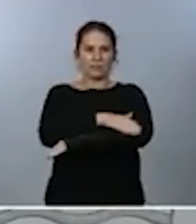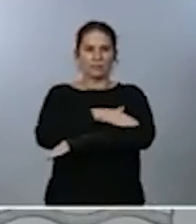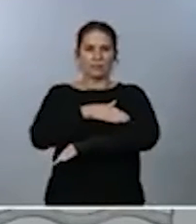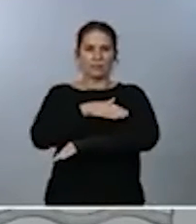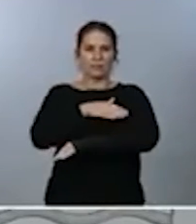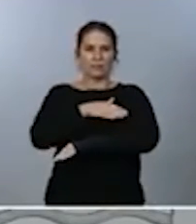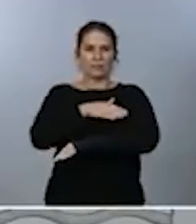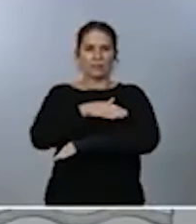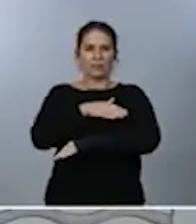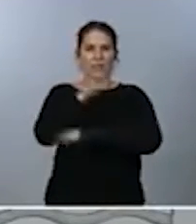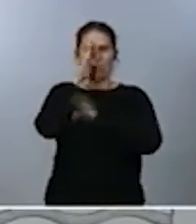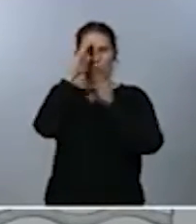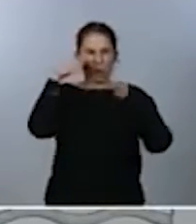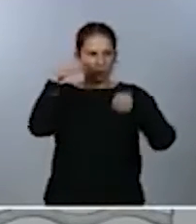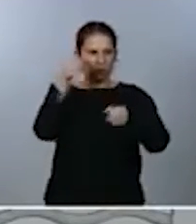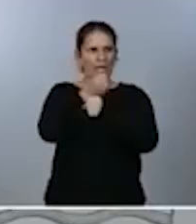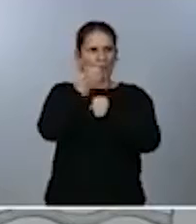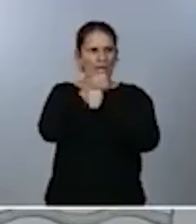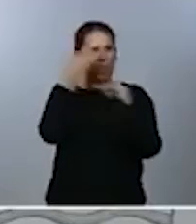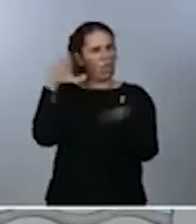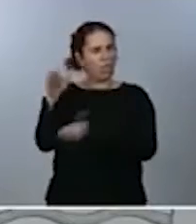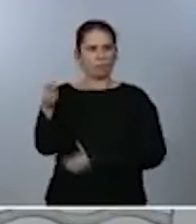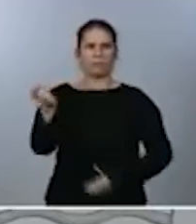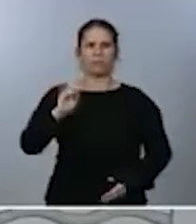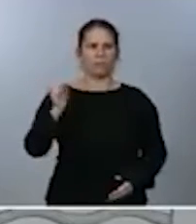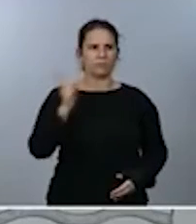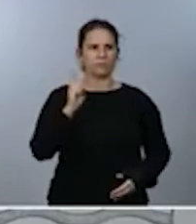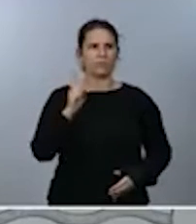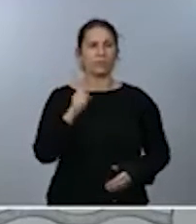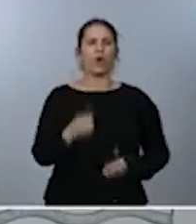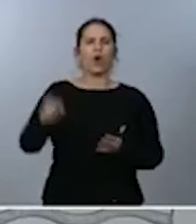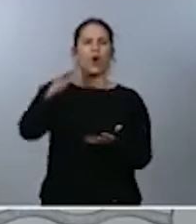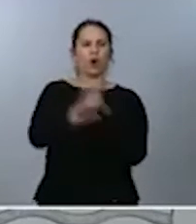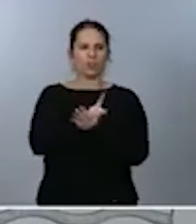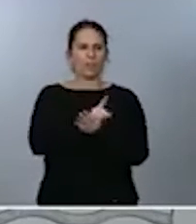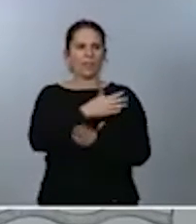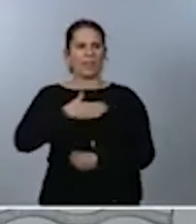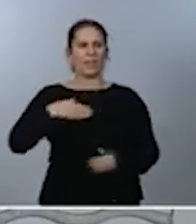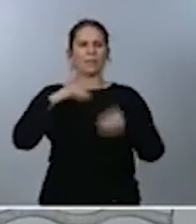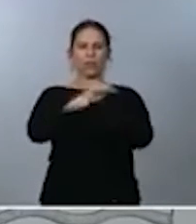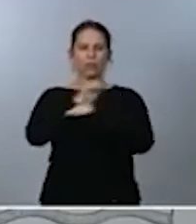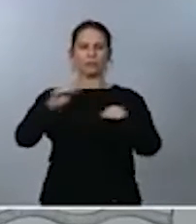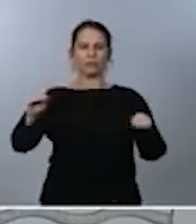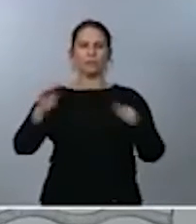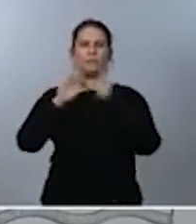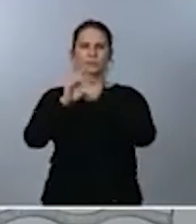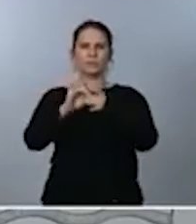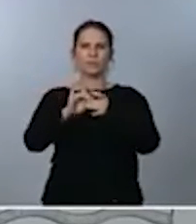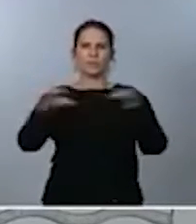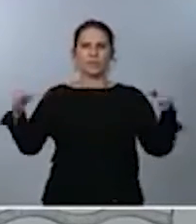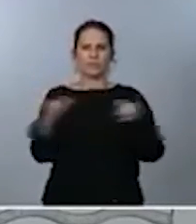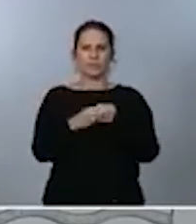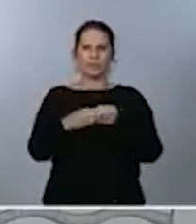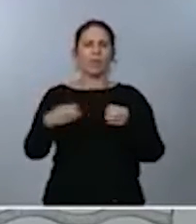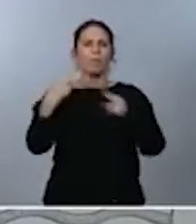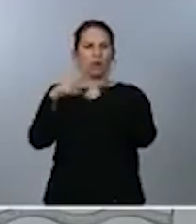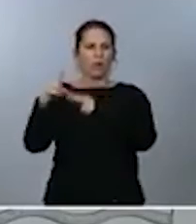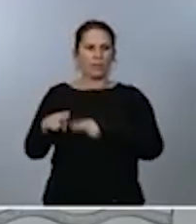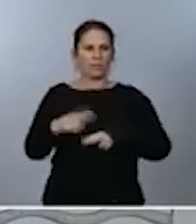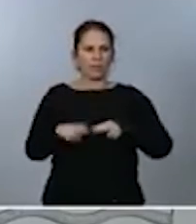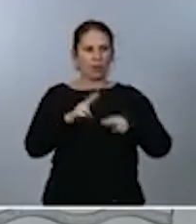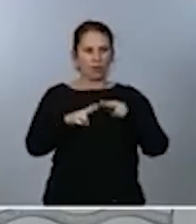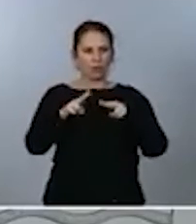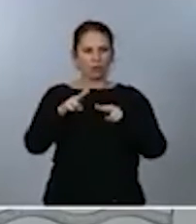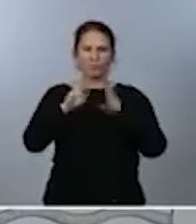delante y, además, una vez más hace un llamamiento al conjunto de las formaciones políticas para que dejen a un lado la